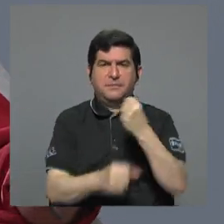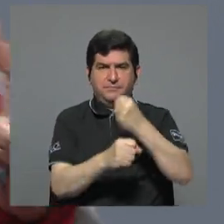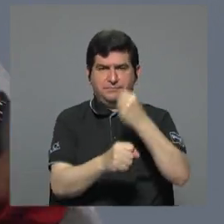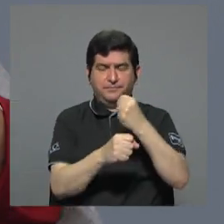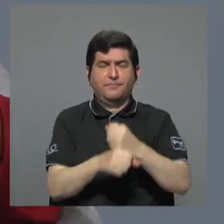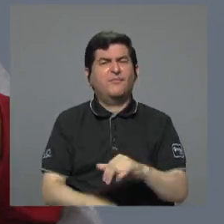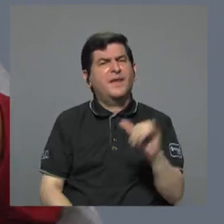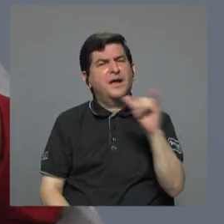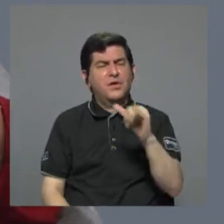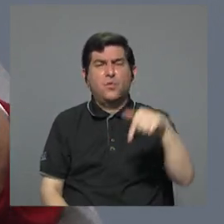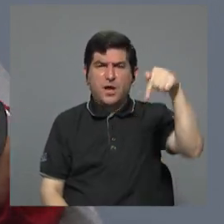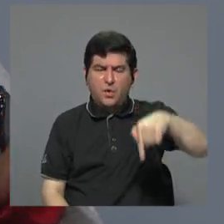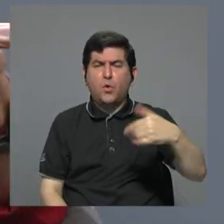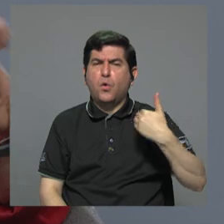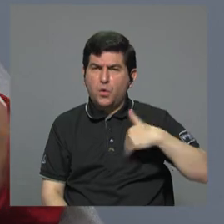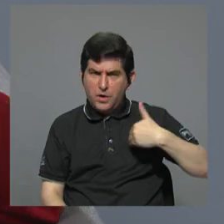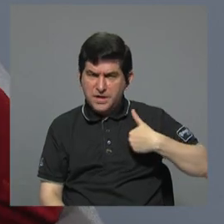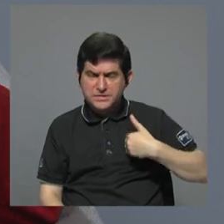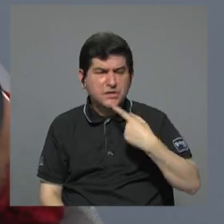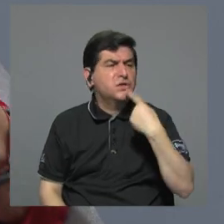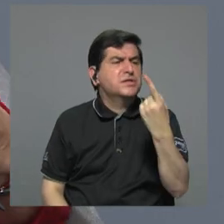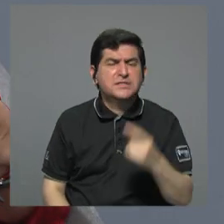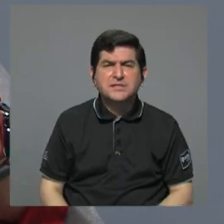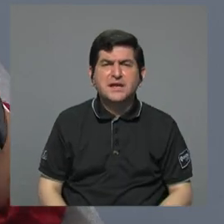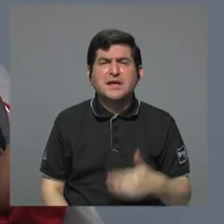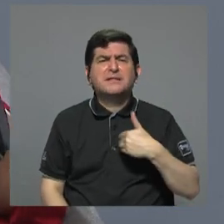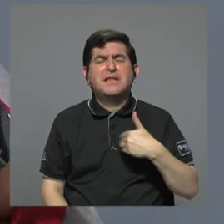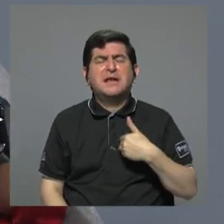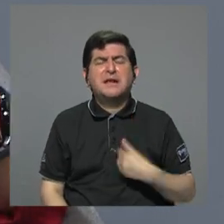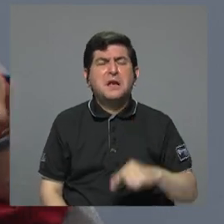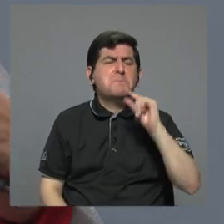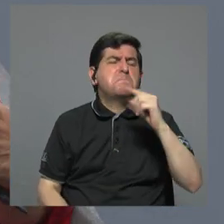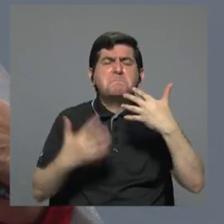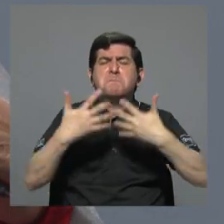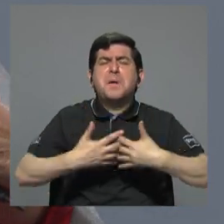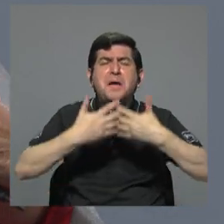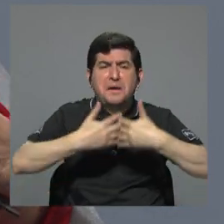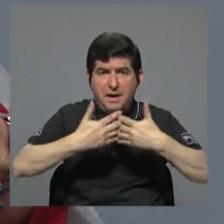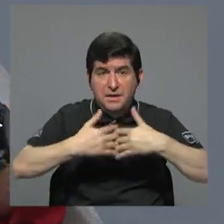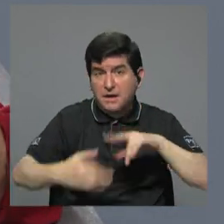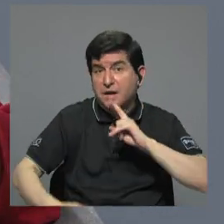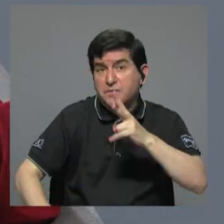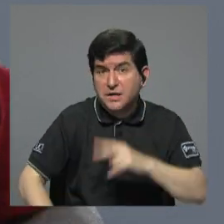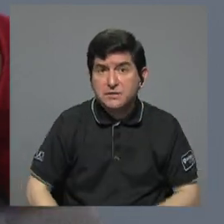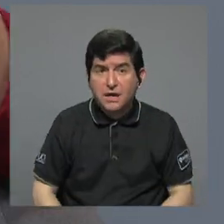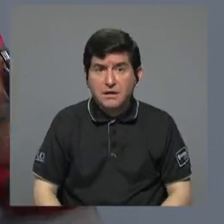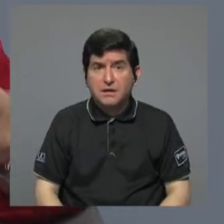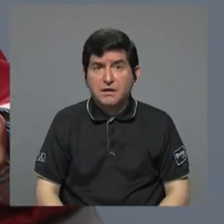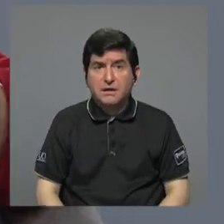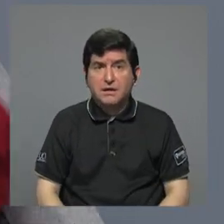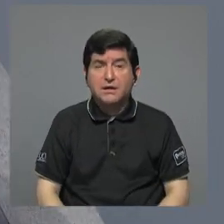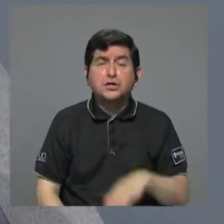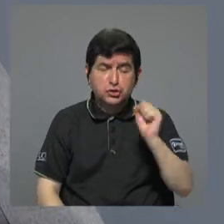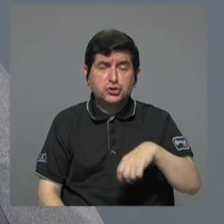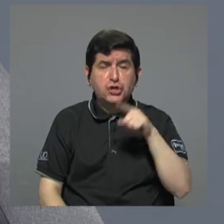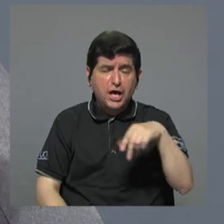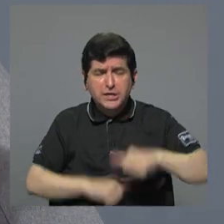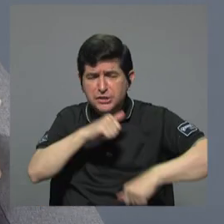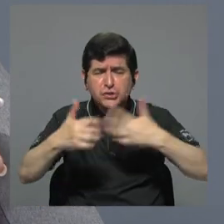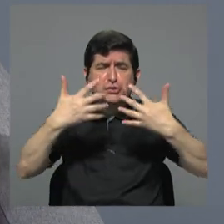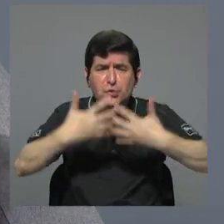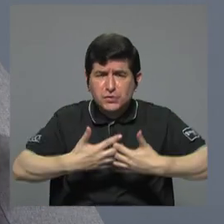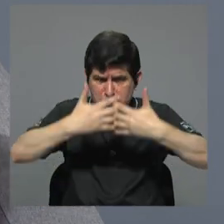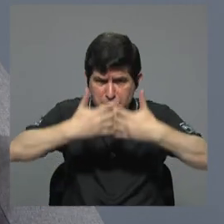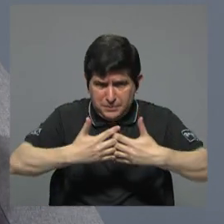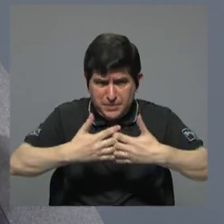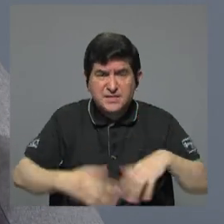Porque también, oye el señor que decía que tenía una pequeña empresita, ¿verdad? Emprendimiento. Los emprendimientos. Para hacer un